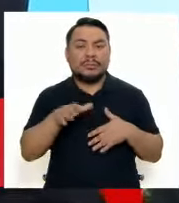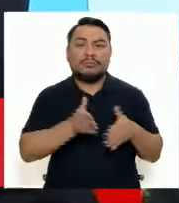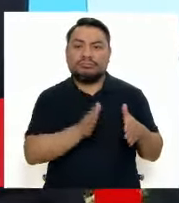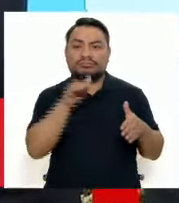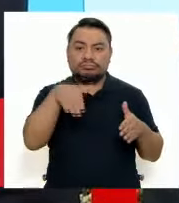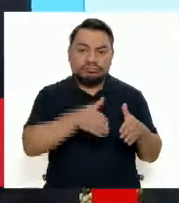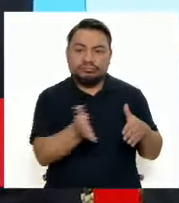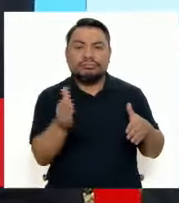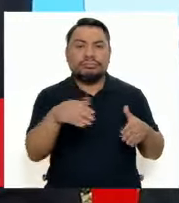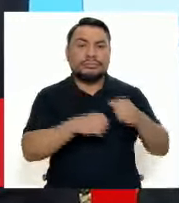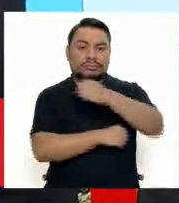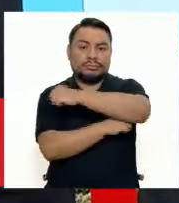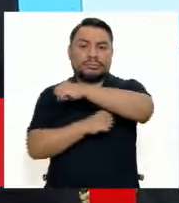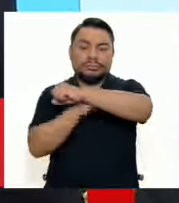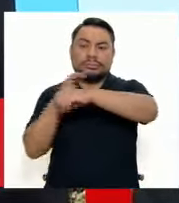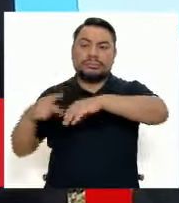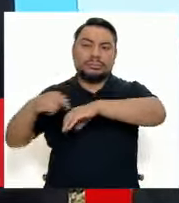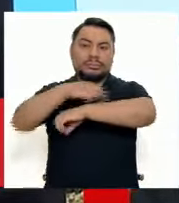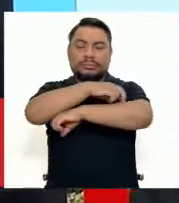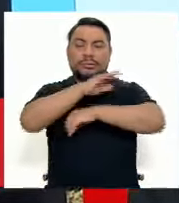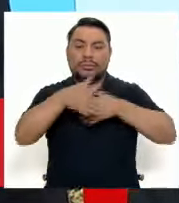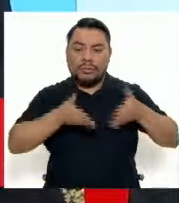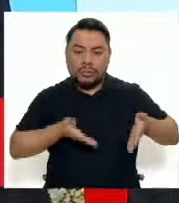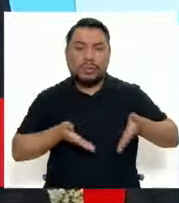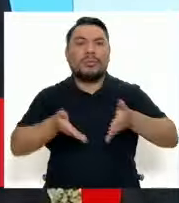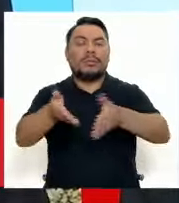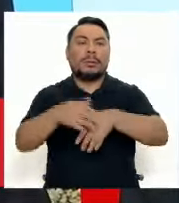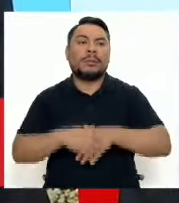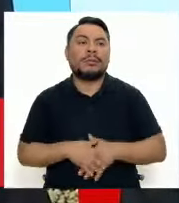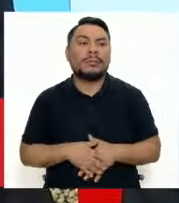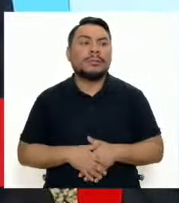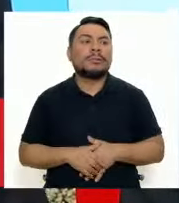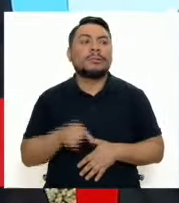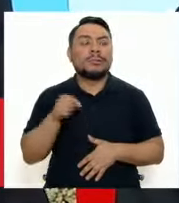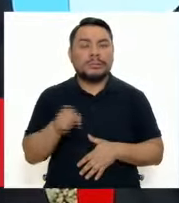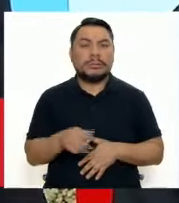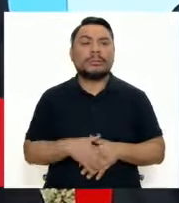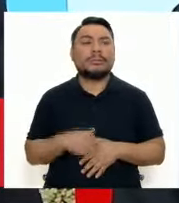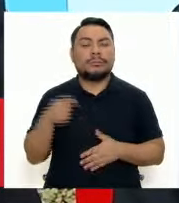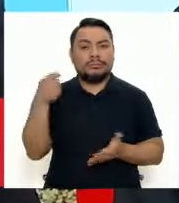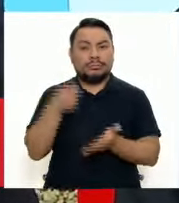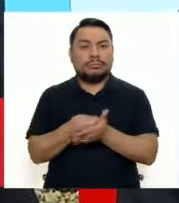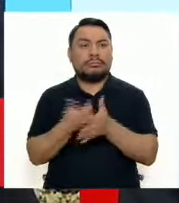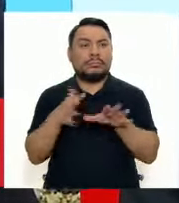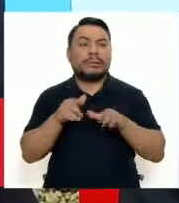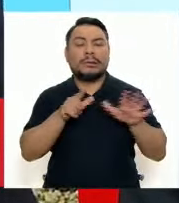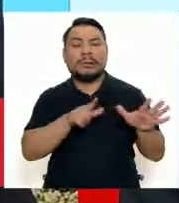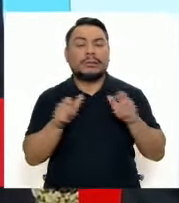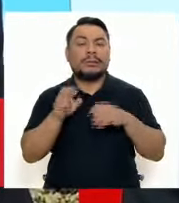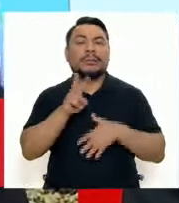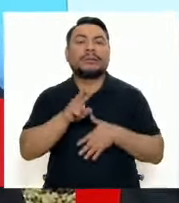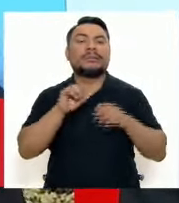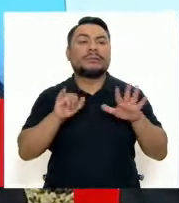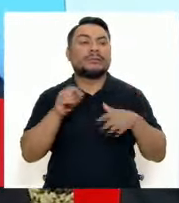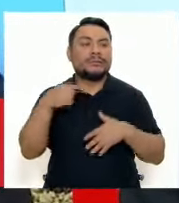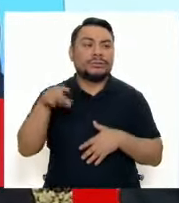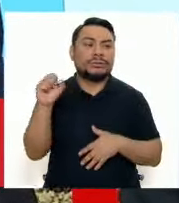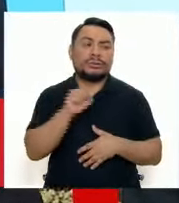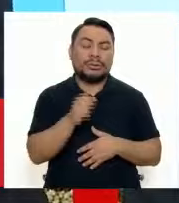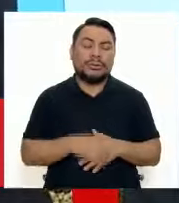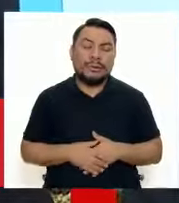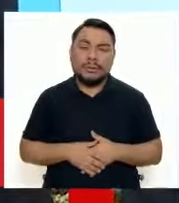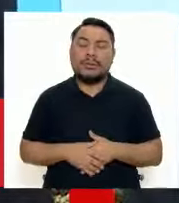y puentes peatonales a lo largo de toda la concesión. Es una inversión de aproximadamente 726 millones de soles